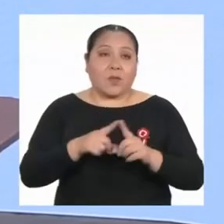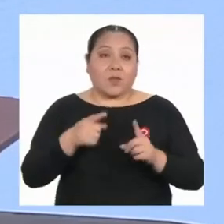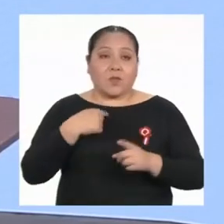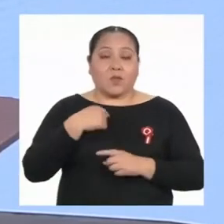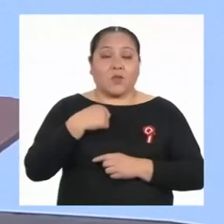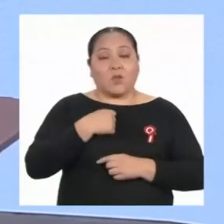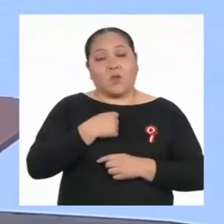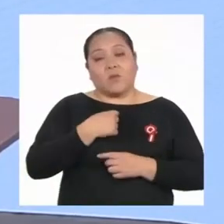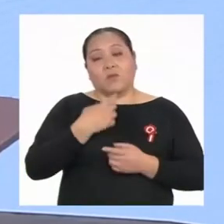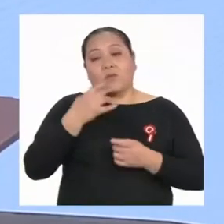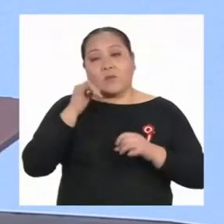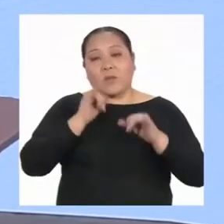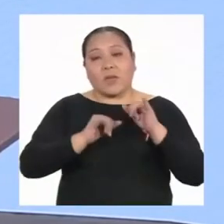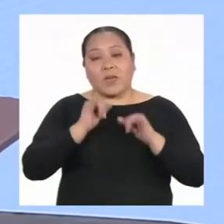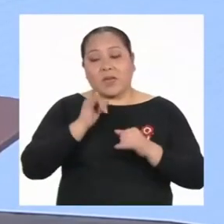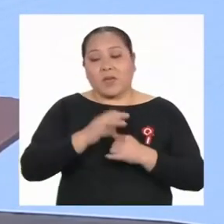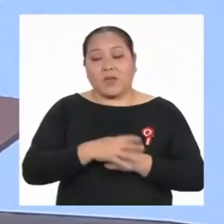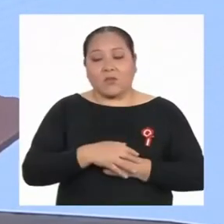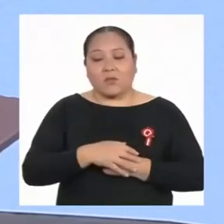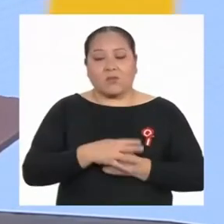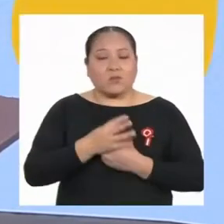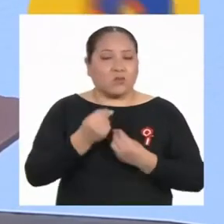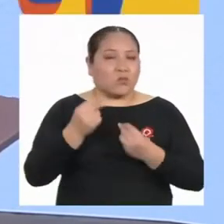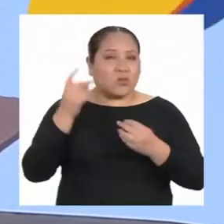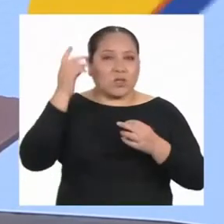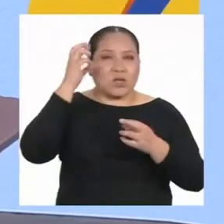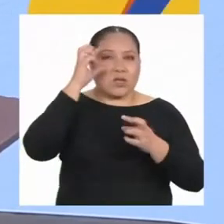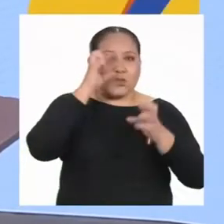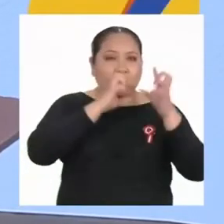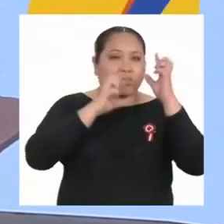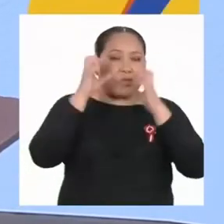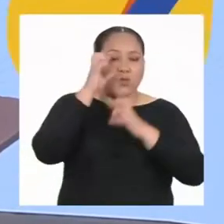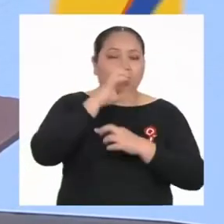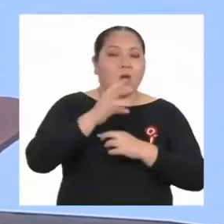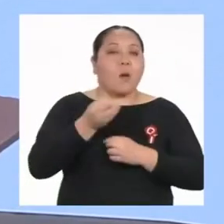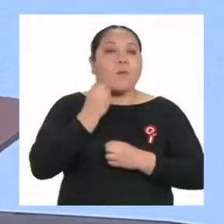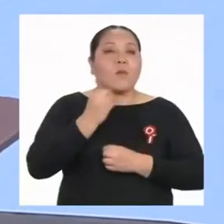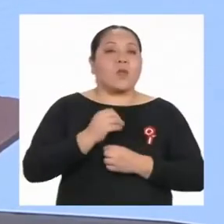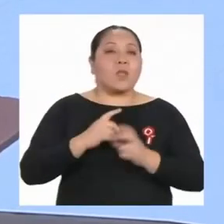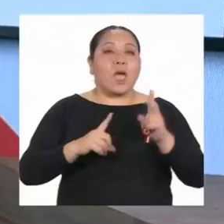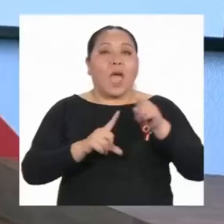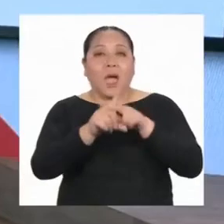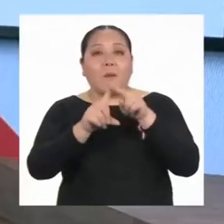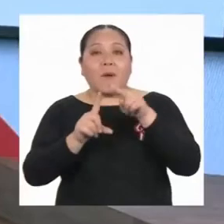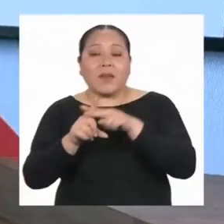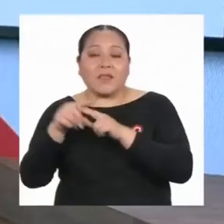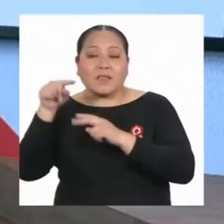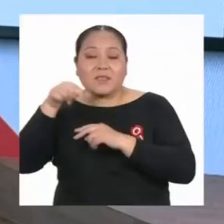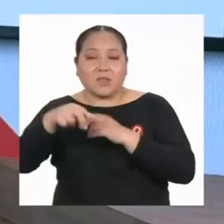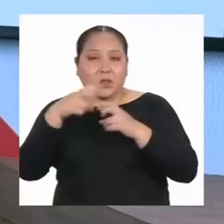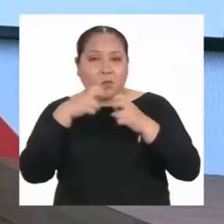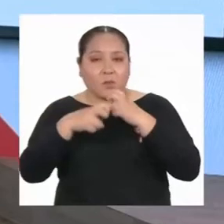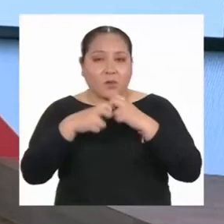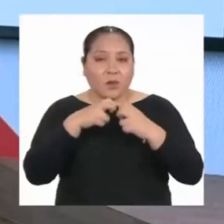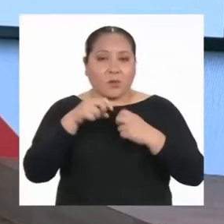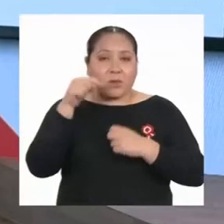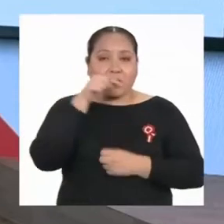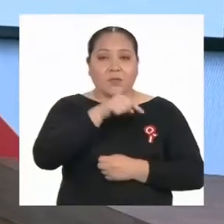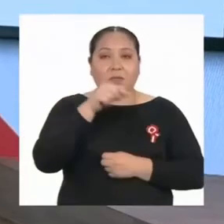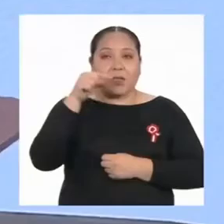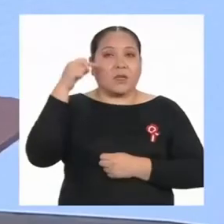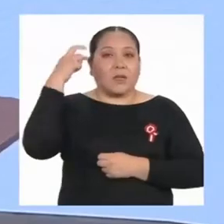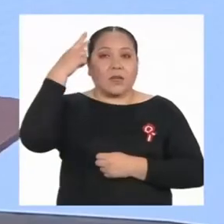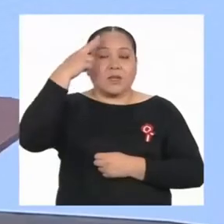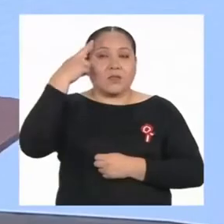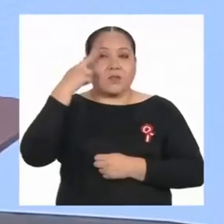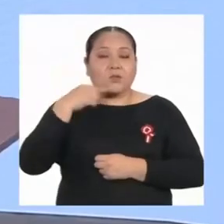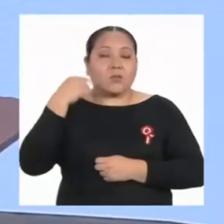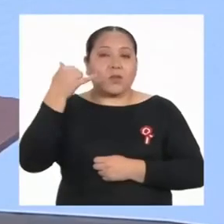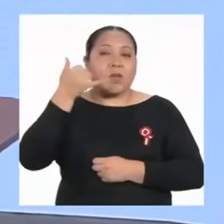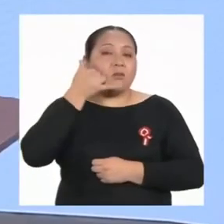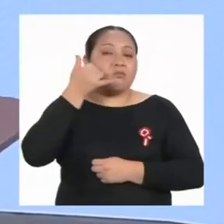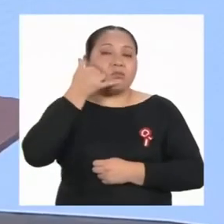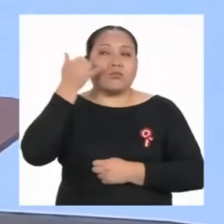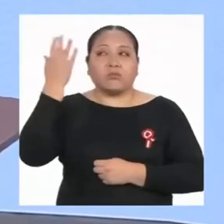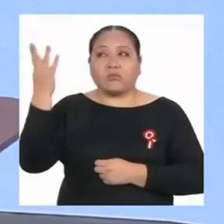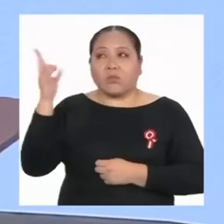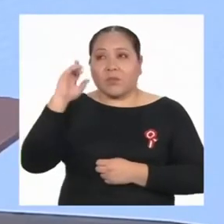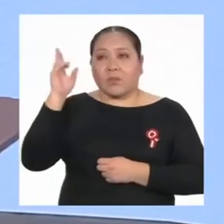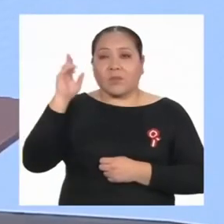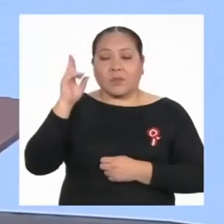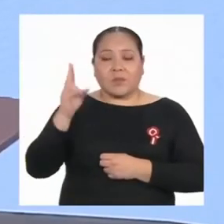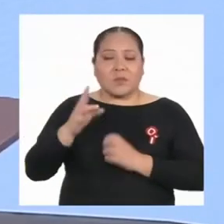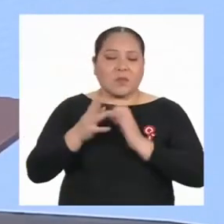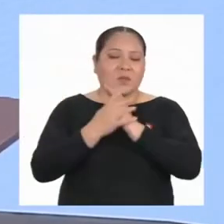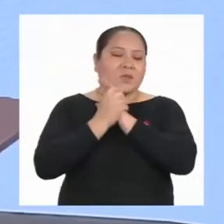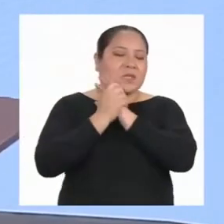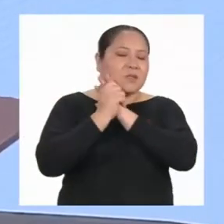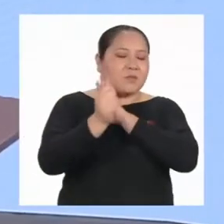quedado con bastantes interrogantes sobre por qué se dan estas situaciones. Por eso voy a llamar a una profesora súper